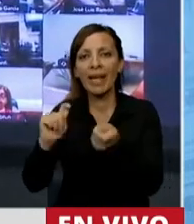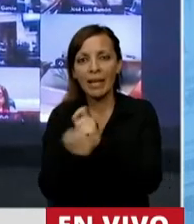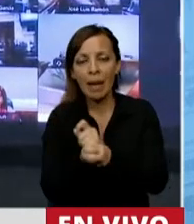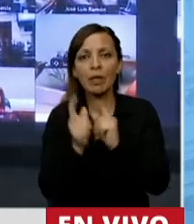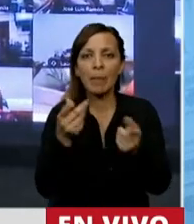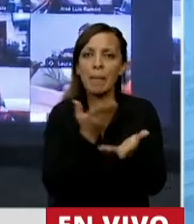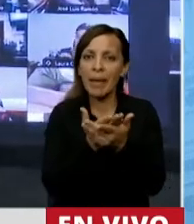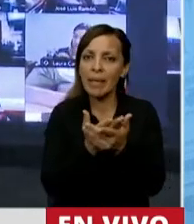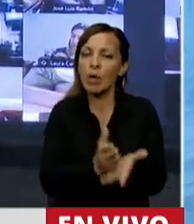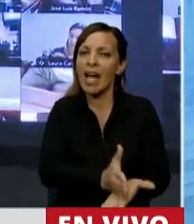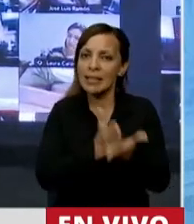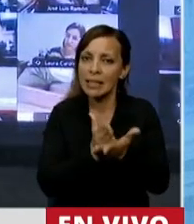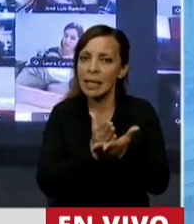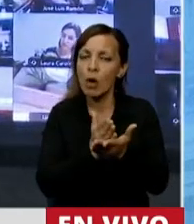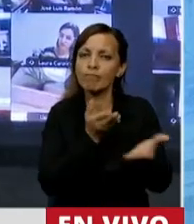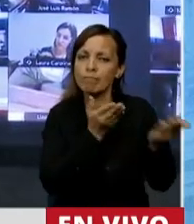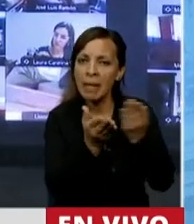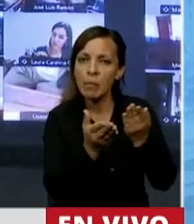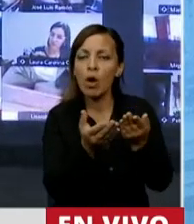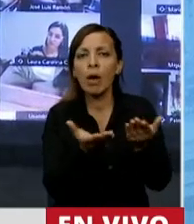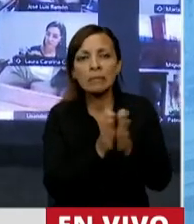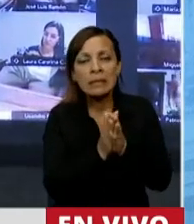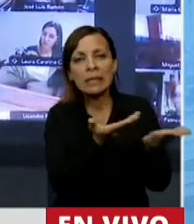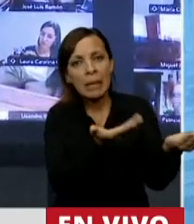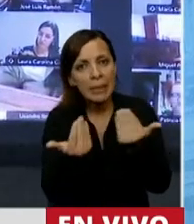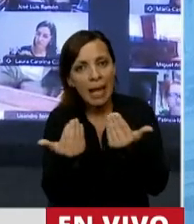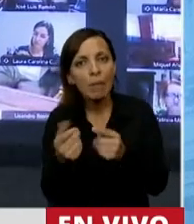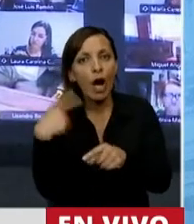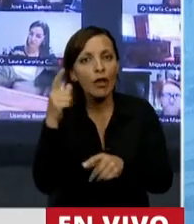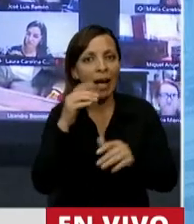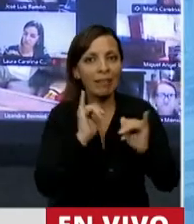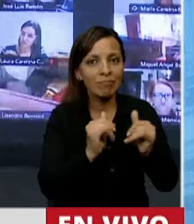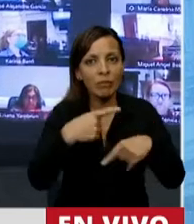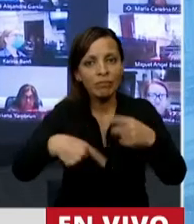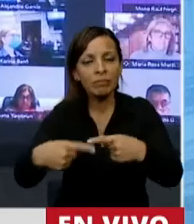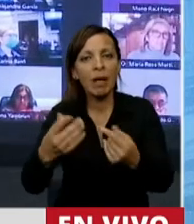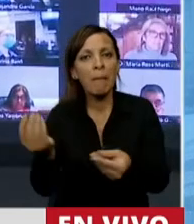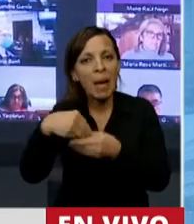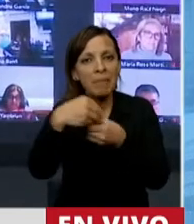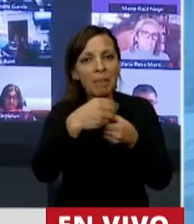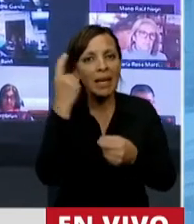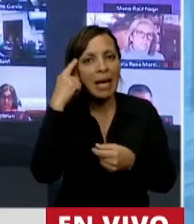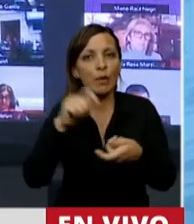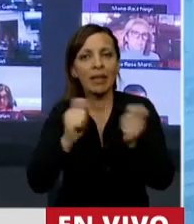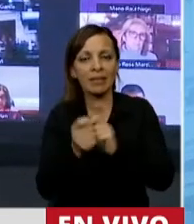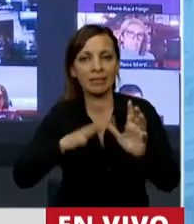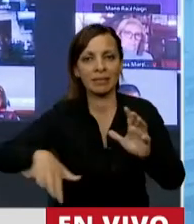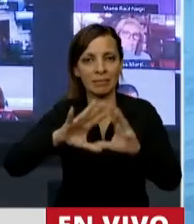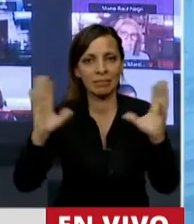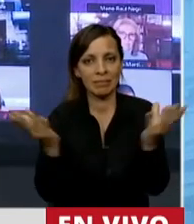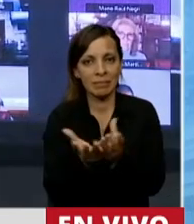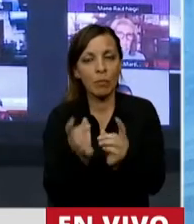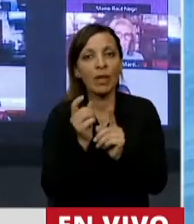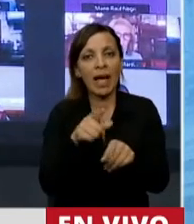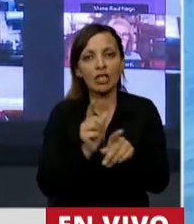pidiendo, estamos exigiendo, estamos demandando, estamos invitando también a otras generaciones a que se sumen a esta conciencia de cambio ecosistémico. Porque